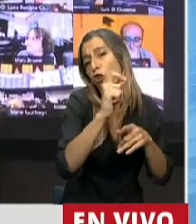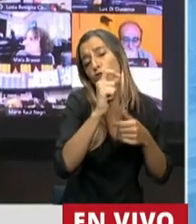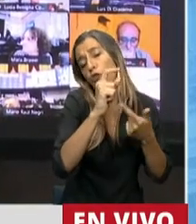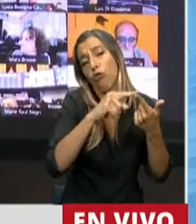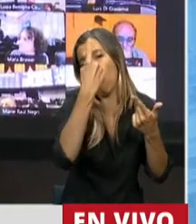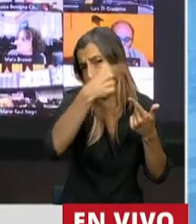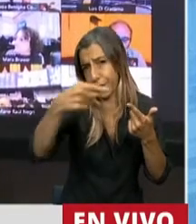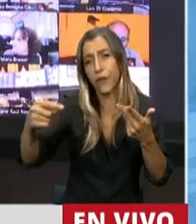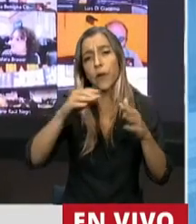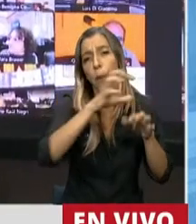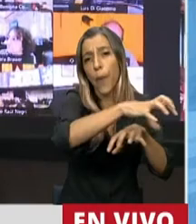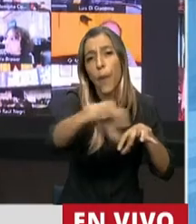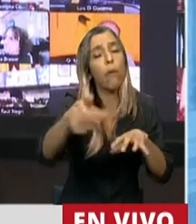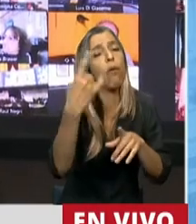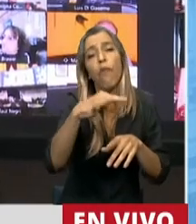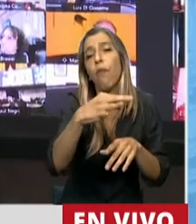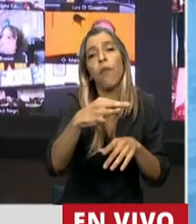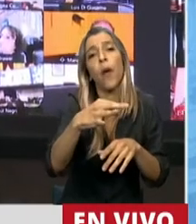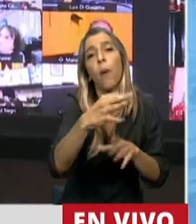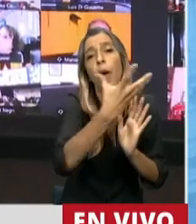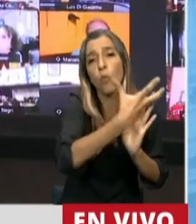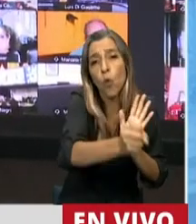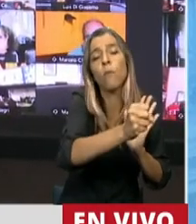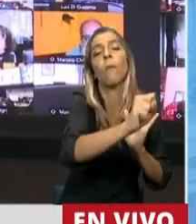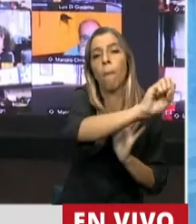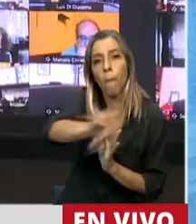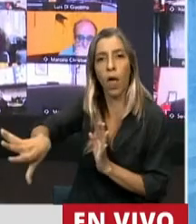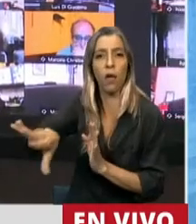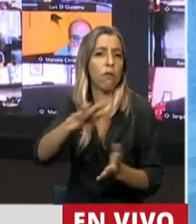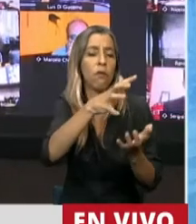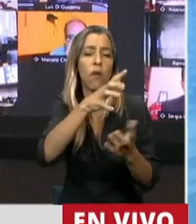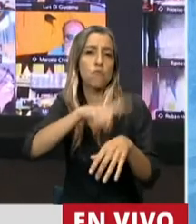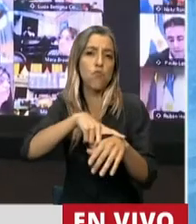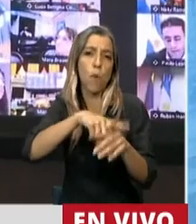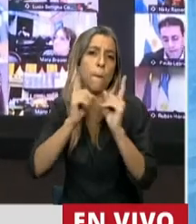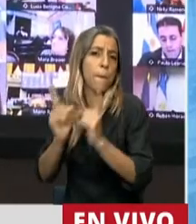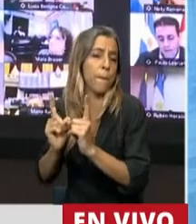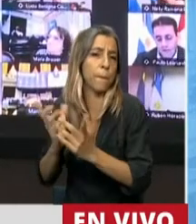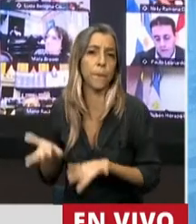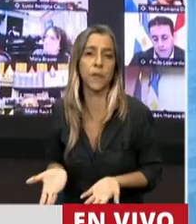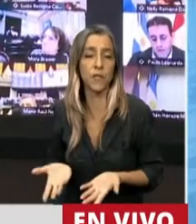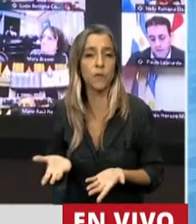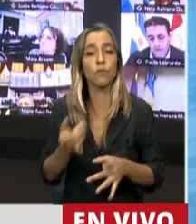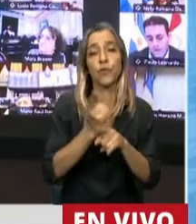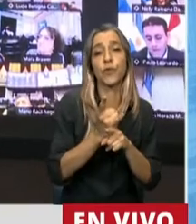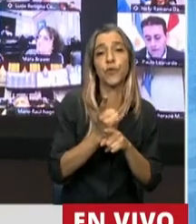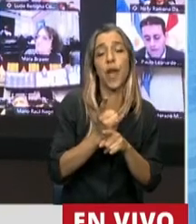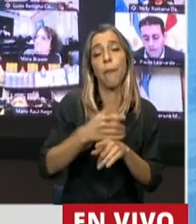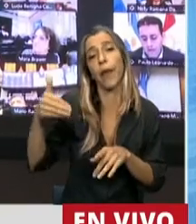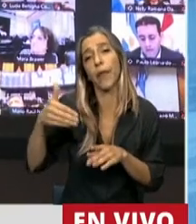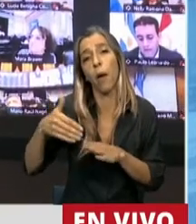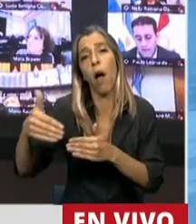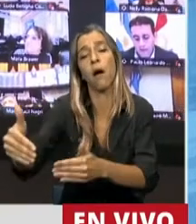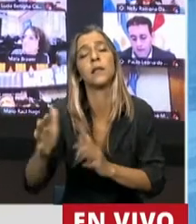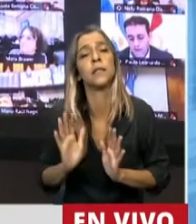debe hacer el depósito en forma inmediata en donde había de alguna manera alguna diferencia en si el plazo iba a ser inmediato